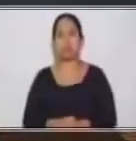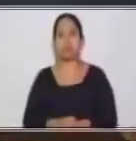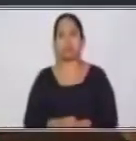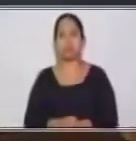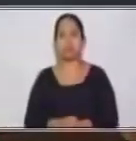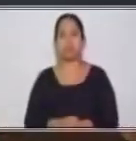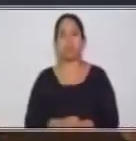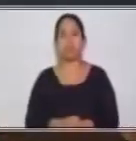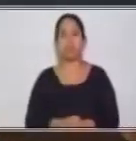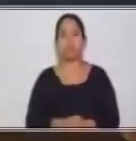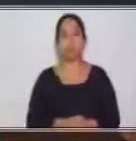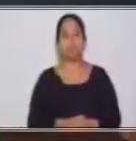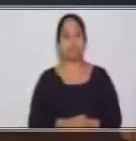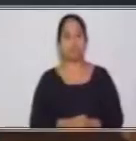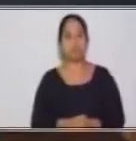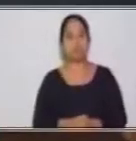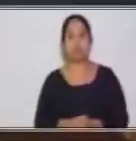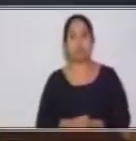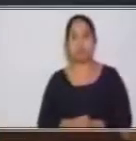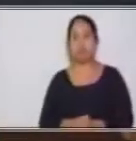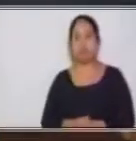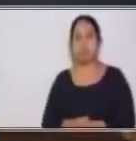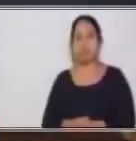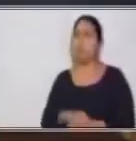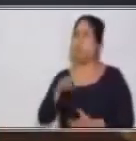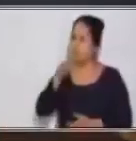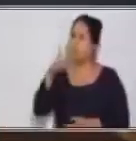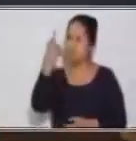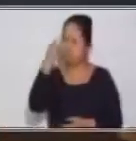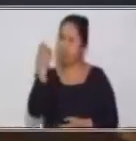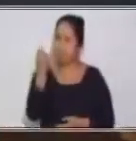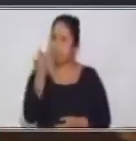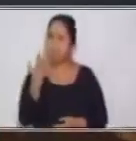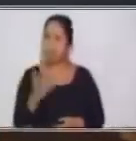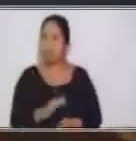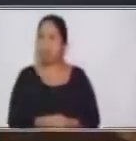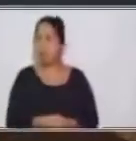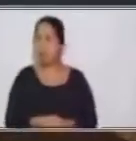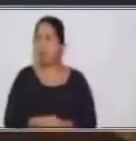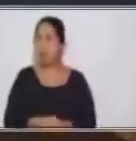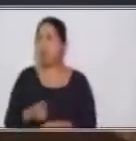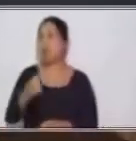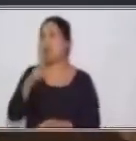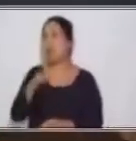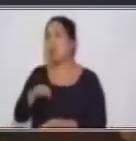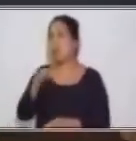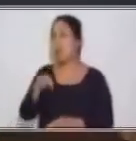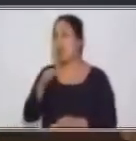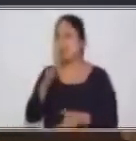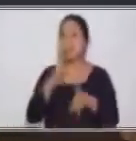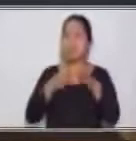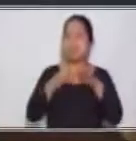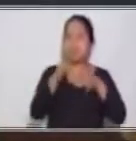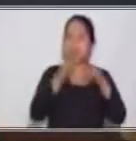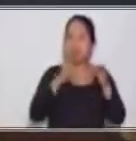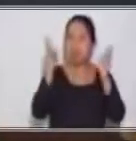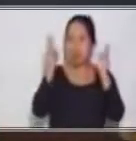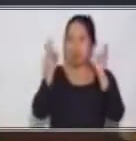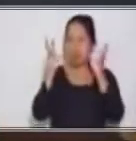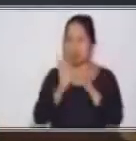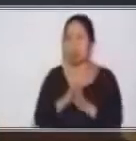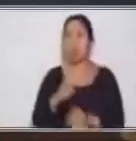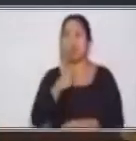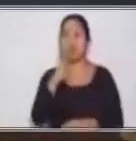Excelente. Muy bien. Yo creo que ya vamos comprendiendo en lo que sí está tratando de verificar en el nuevo tema de voz